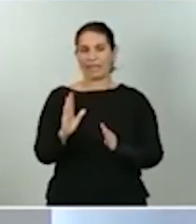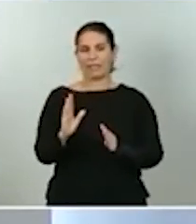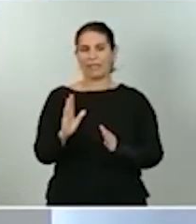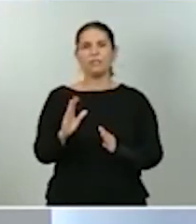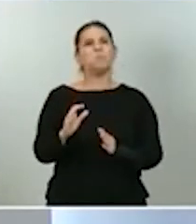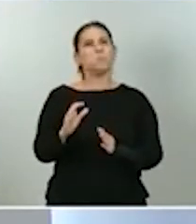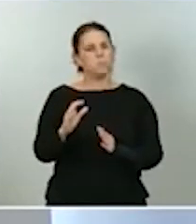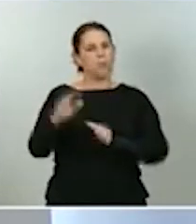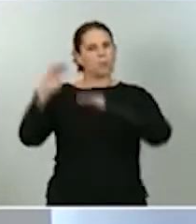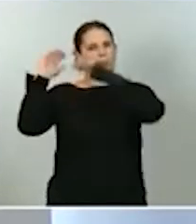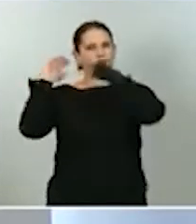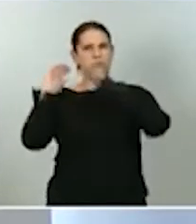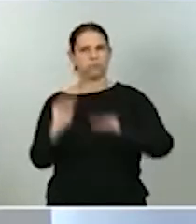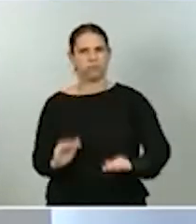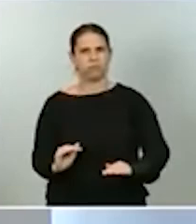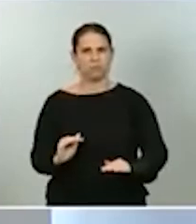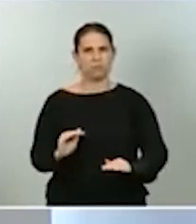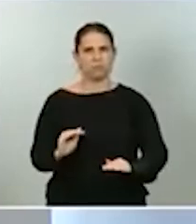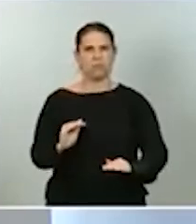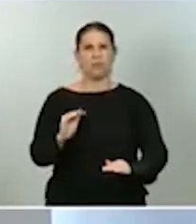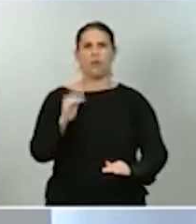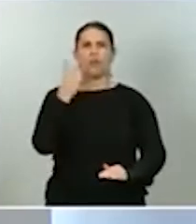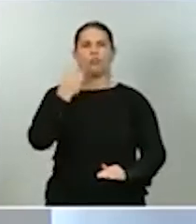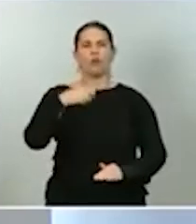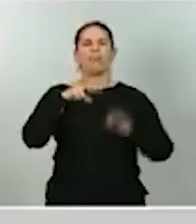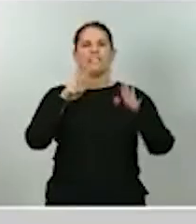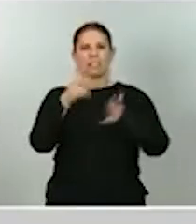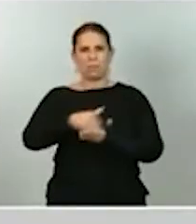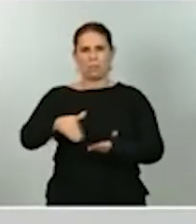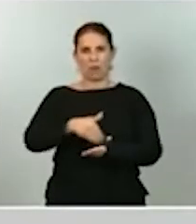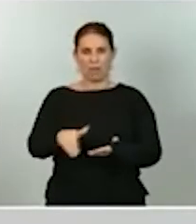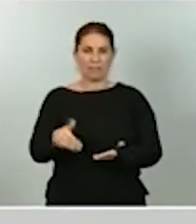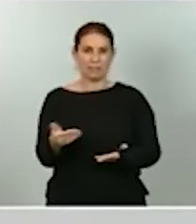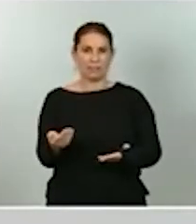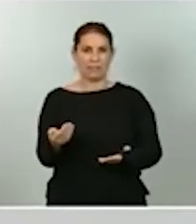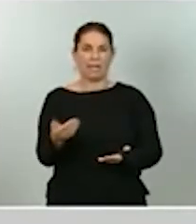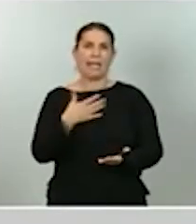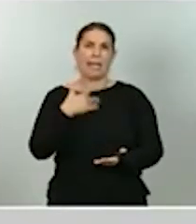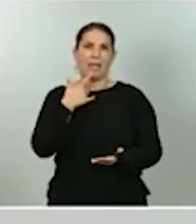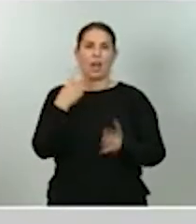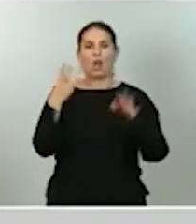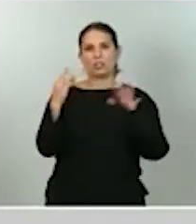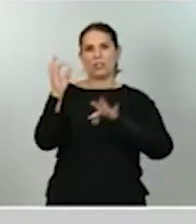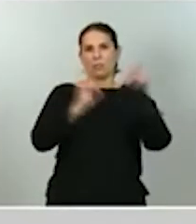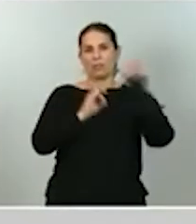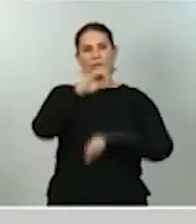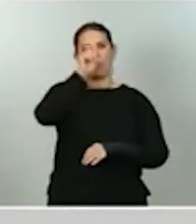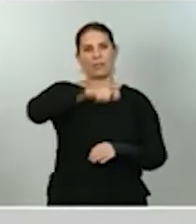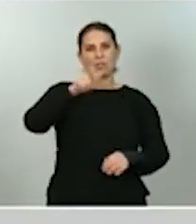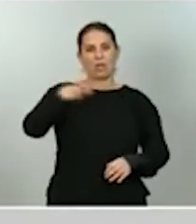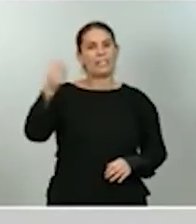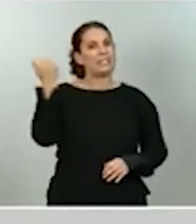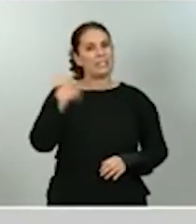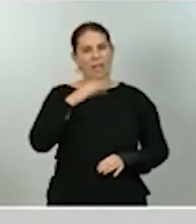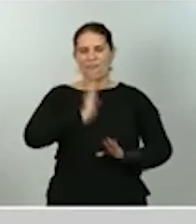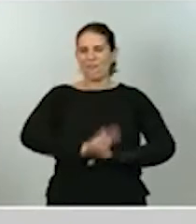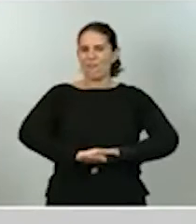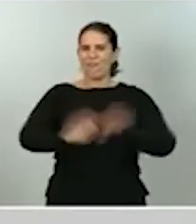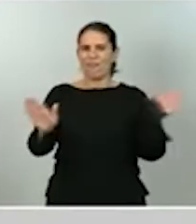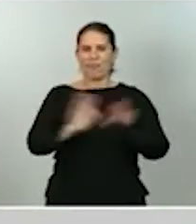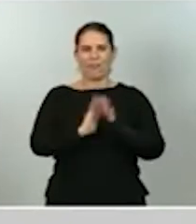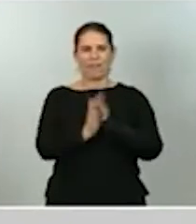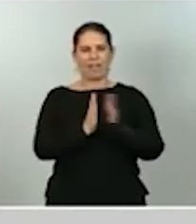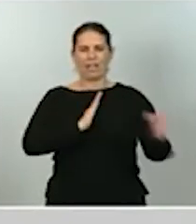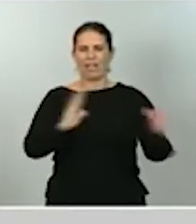estos 2,7 millones de personas, es decir, que más del 80% de las personas han salido ya de los expedientes de regulación temporal